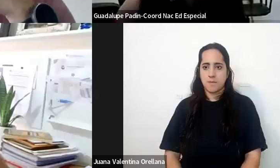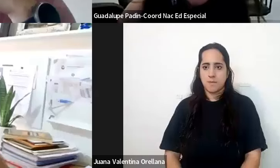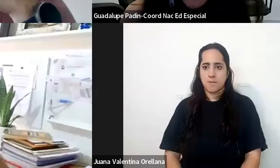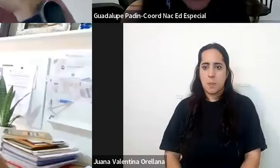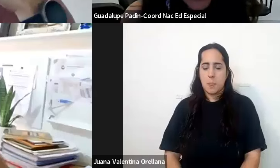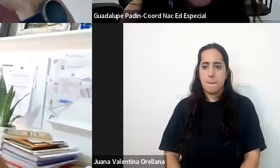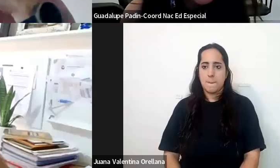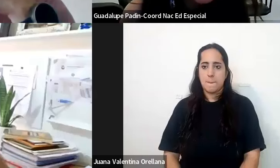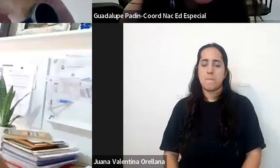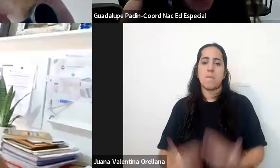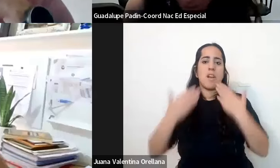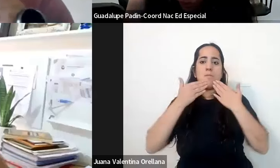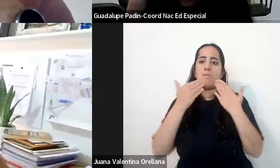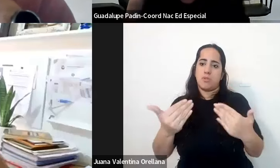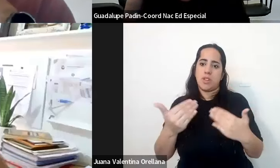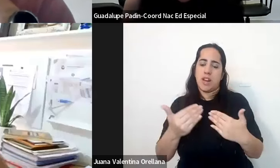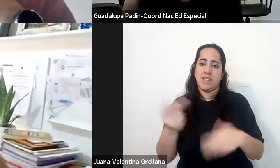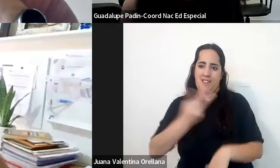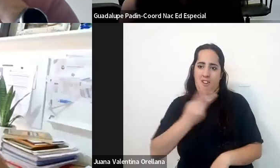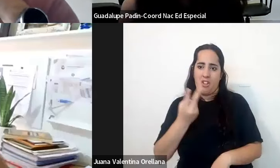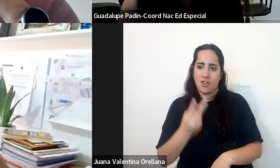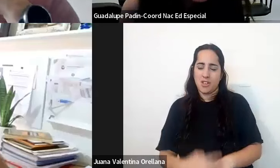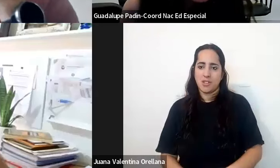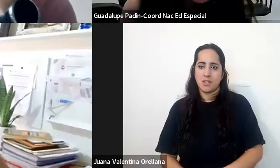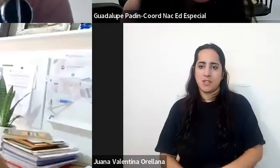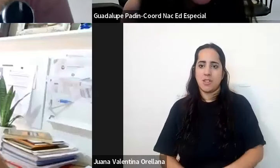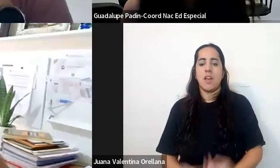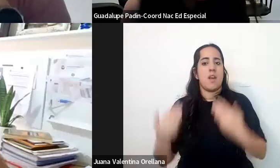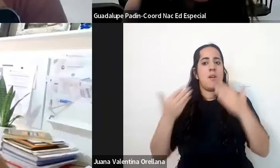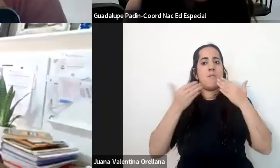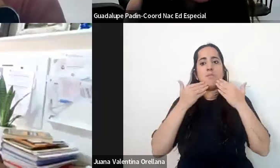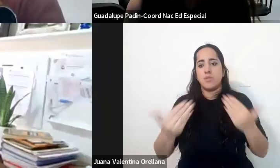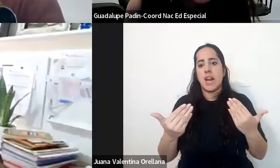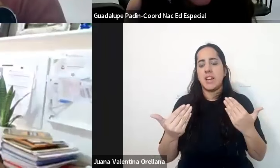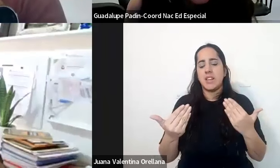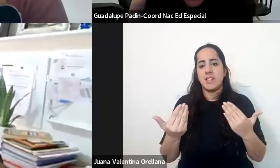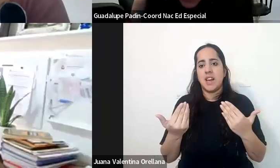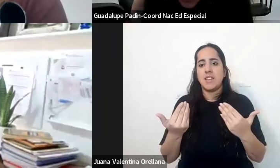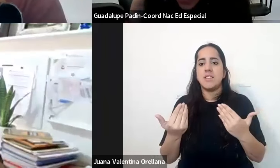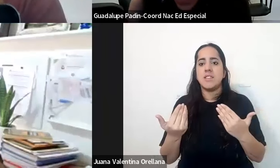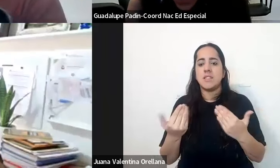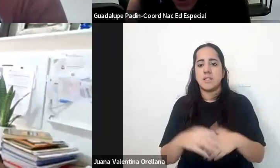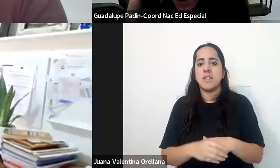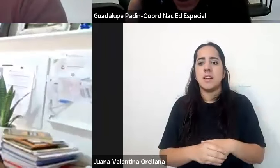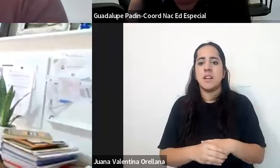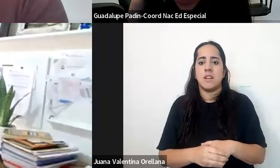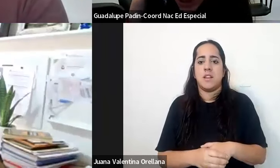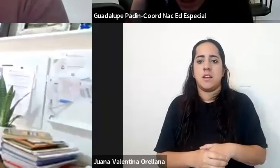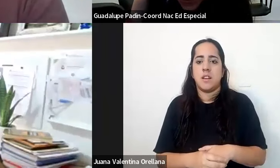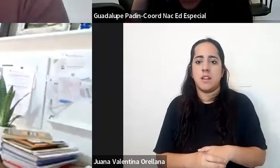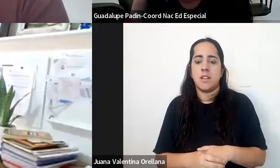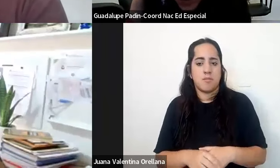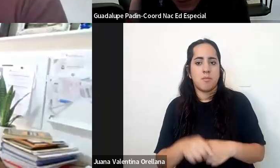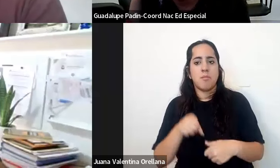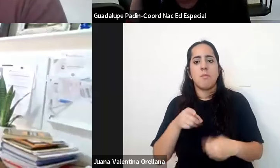bueno muchas gracias a ambos agradecemos nuevamente al informe que ha posibilitado